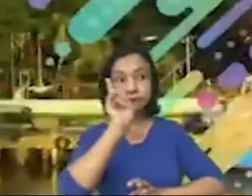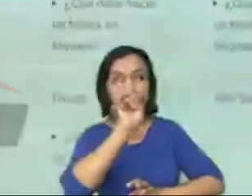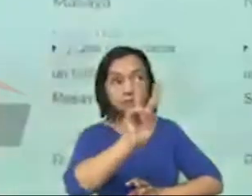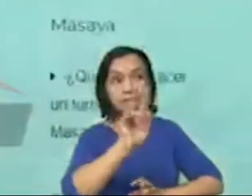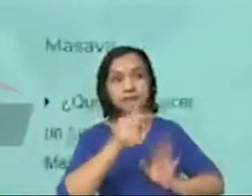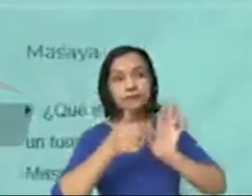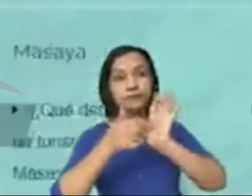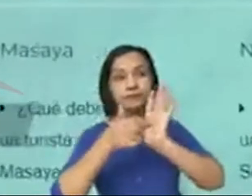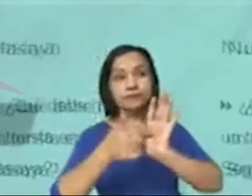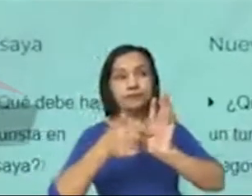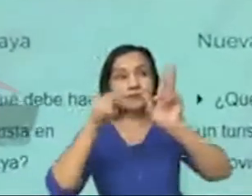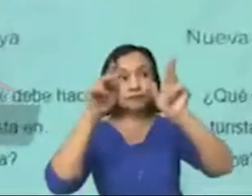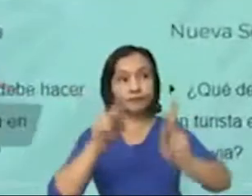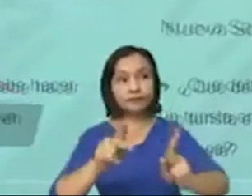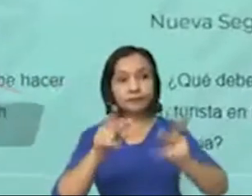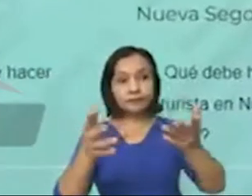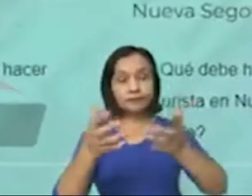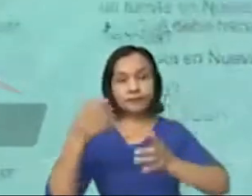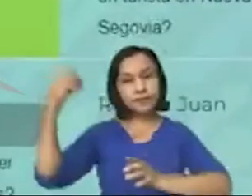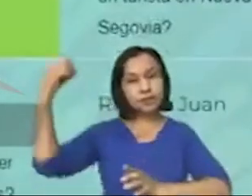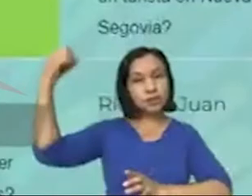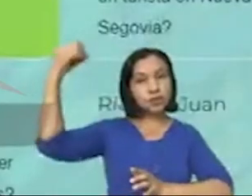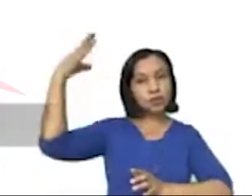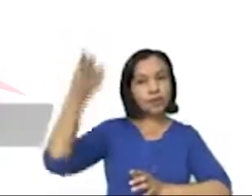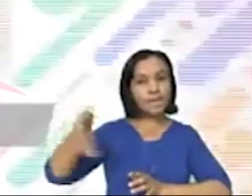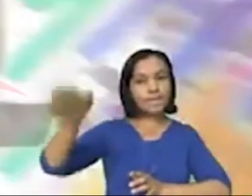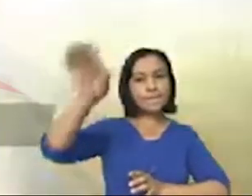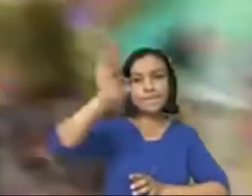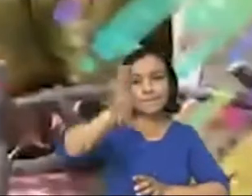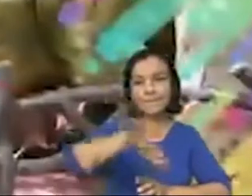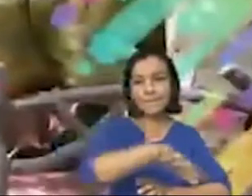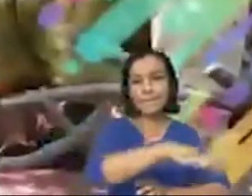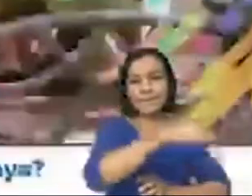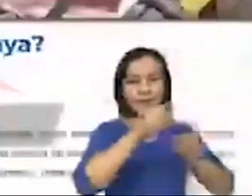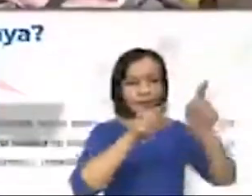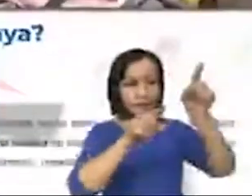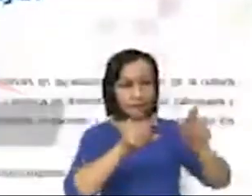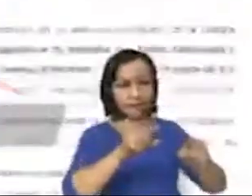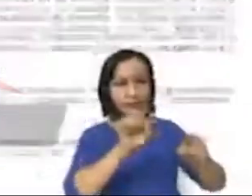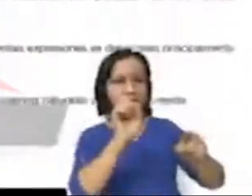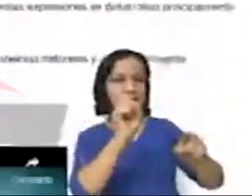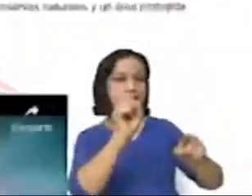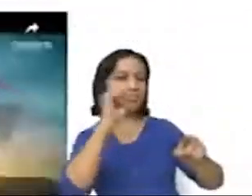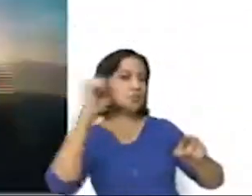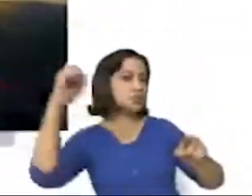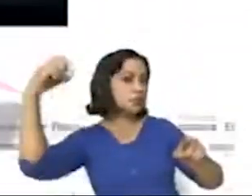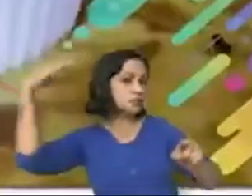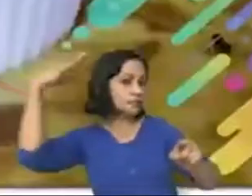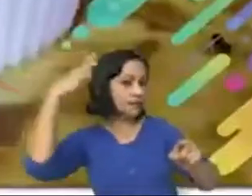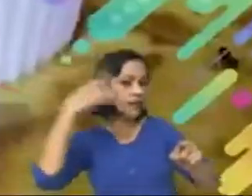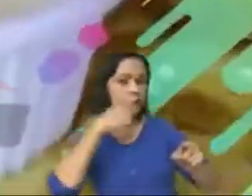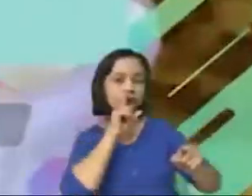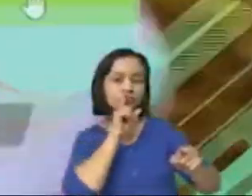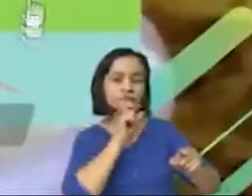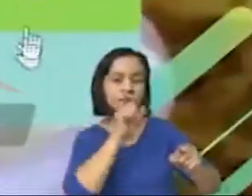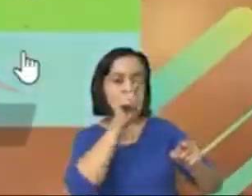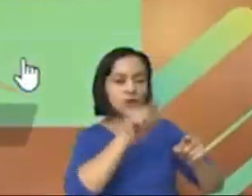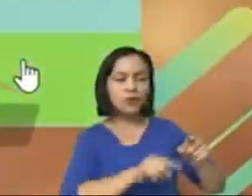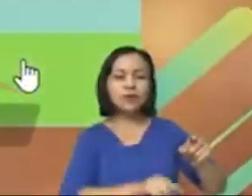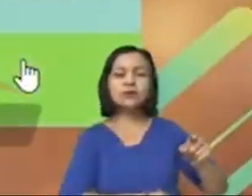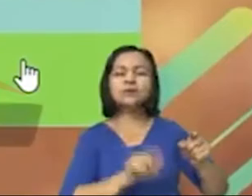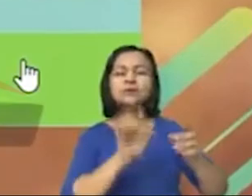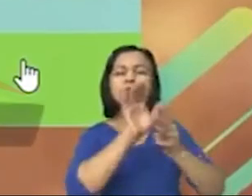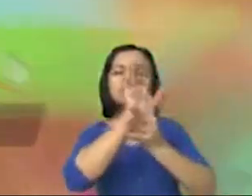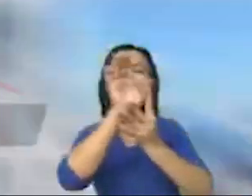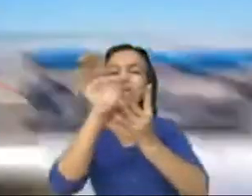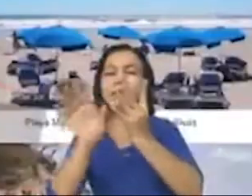en donde por ejemplo la gente que quiera ir a Sol y Playa solo le da clic a ese botoncito y puede ver cuáles son las playas que